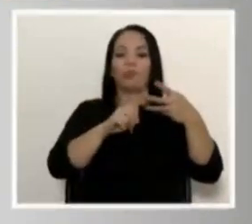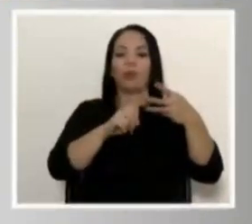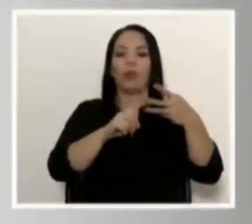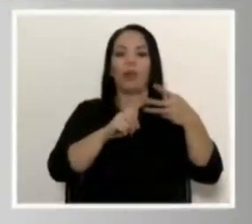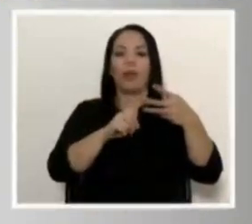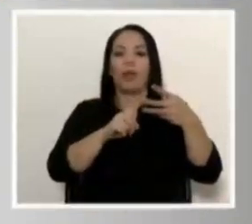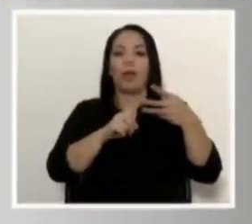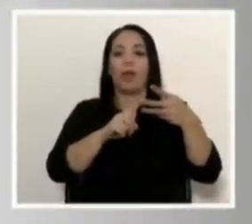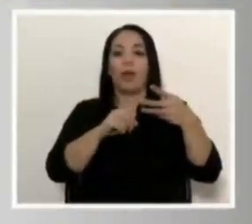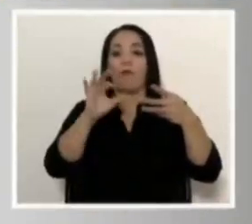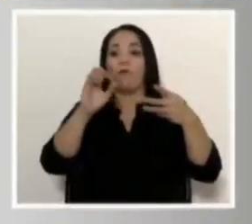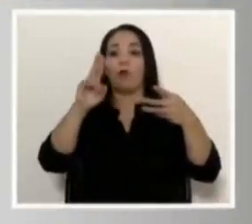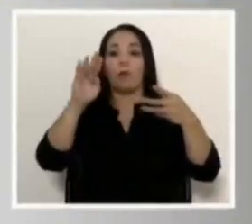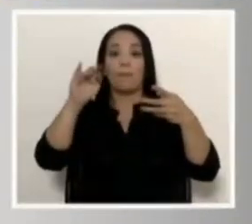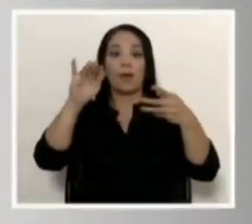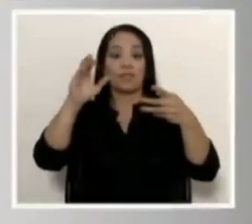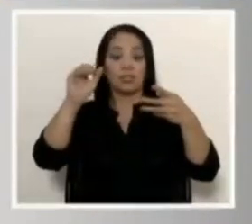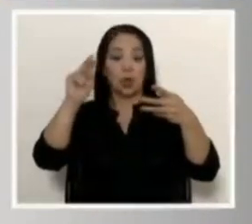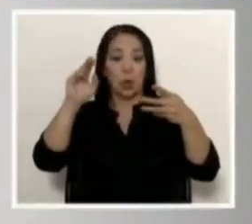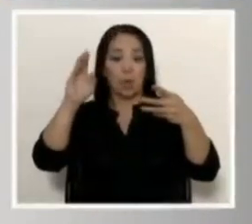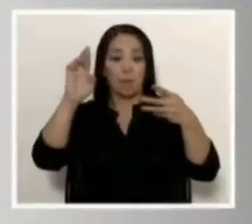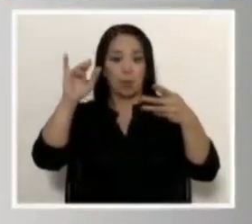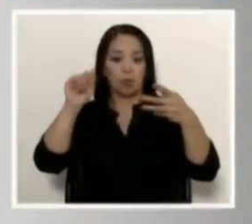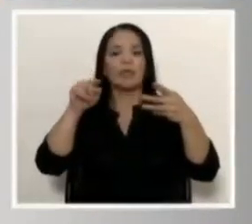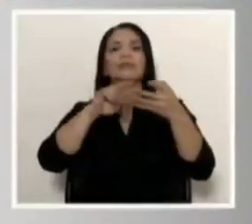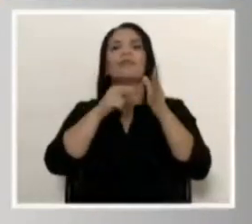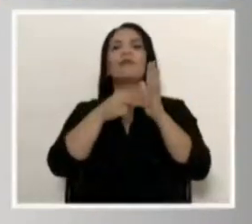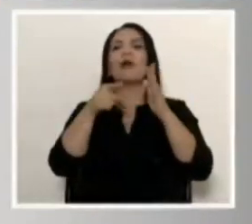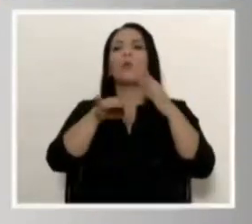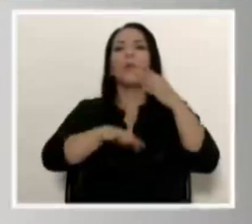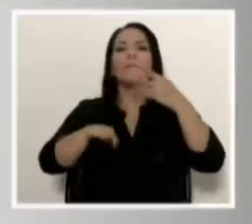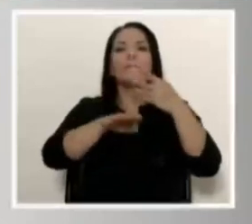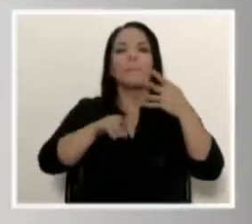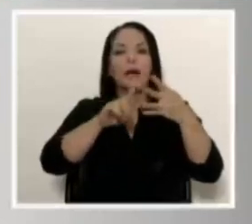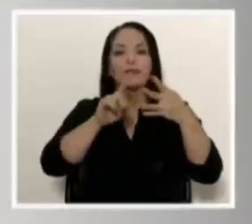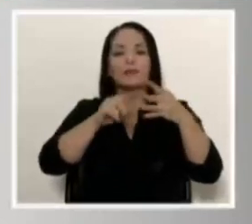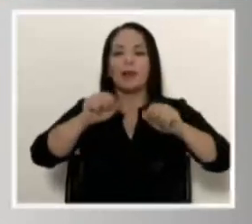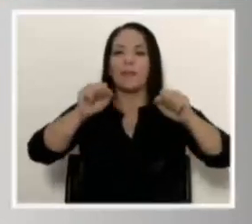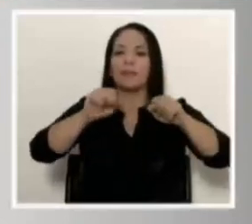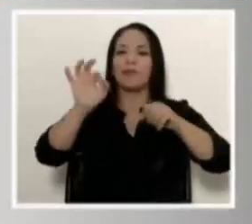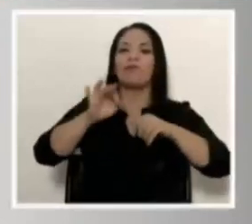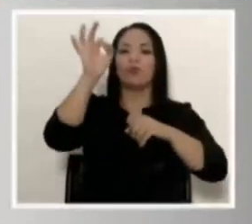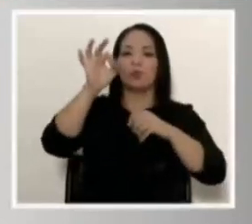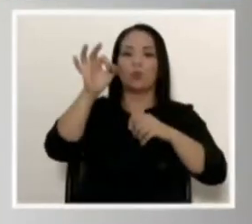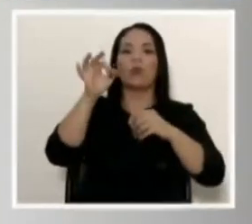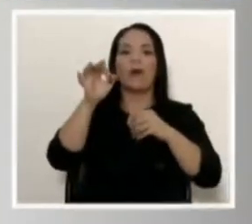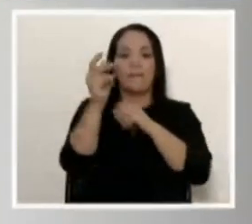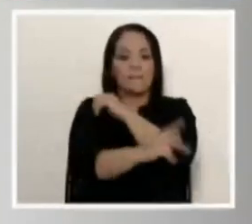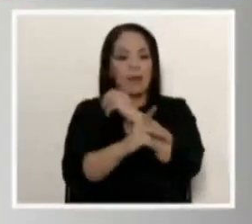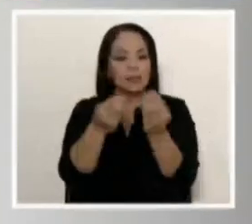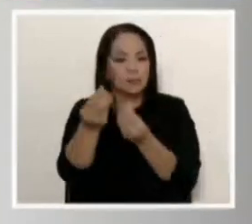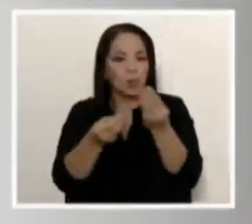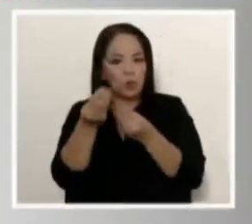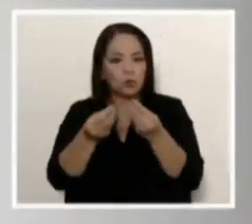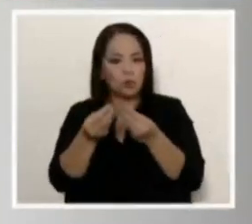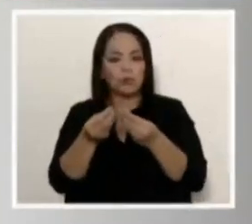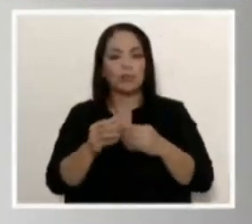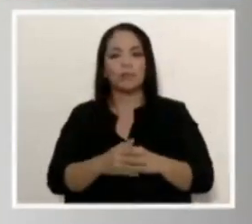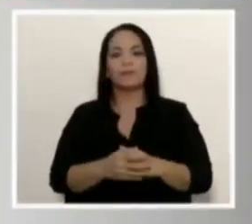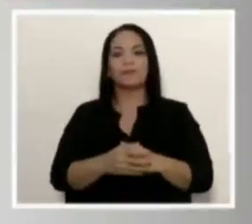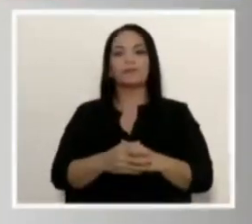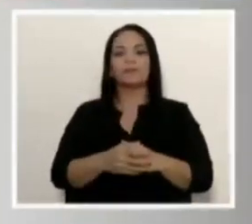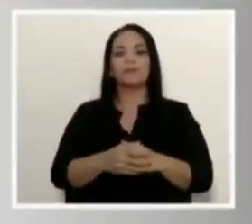inversión. Y eso básicamente sienta las bases para la capacidad futura del país de producir. Y